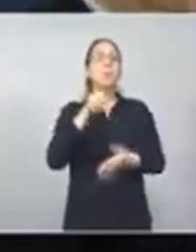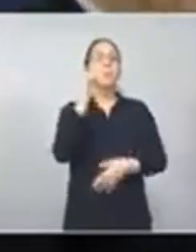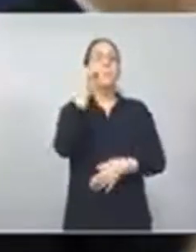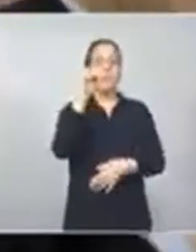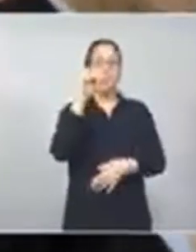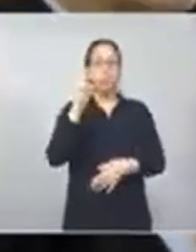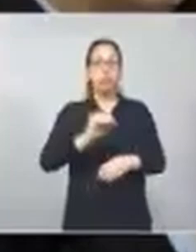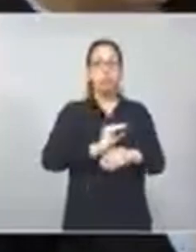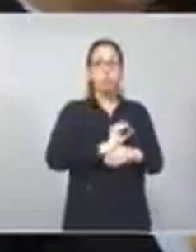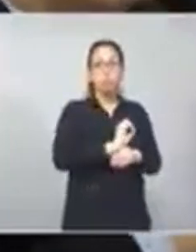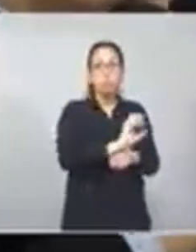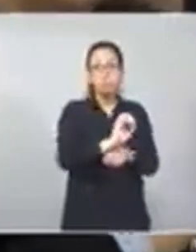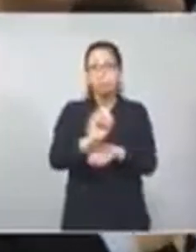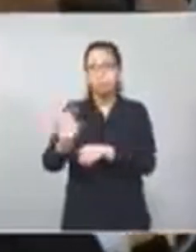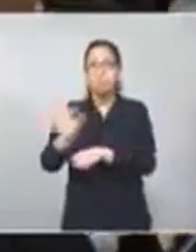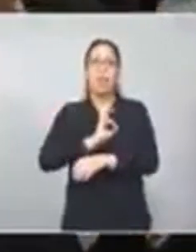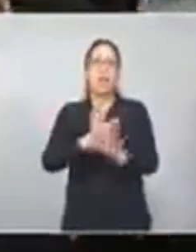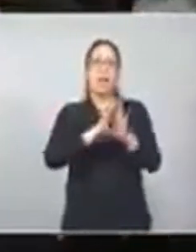año.